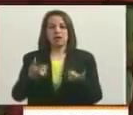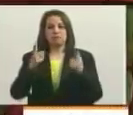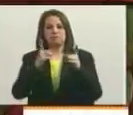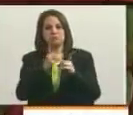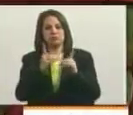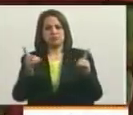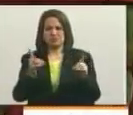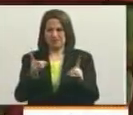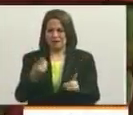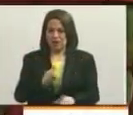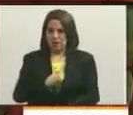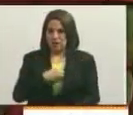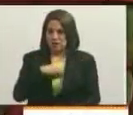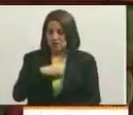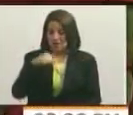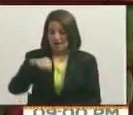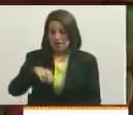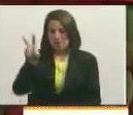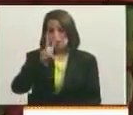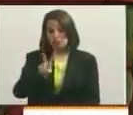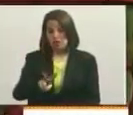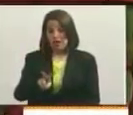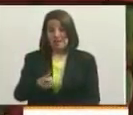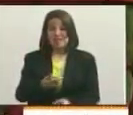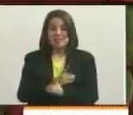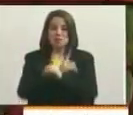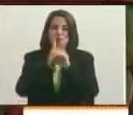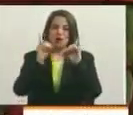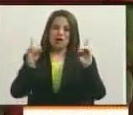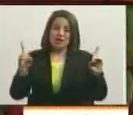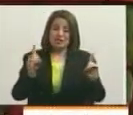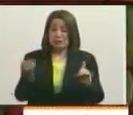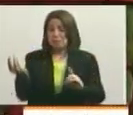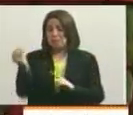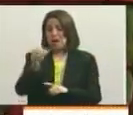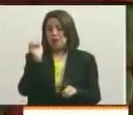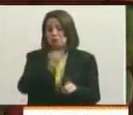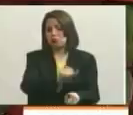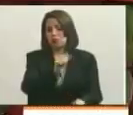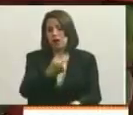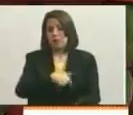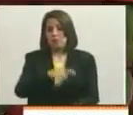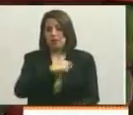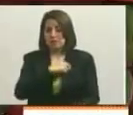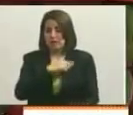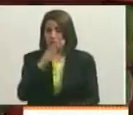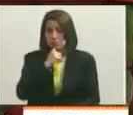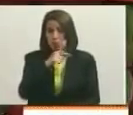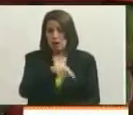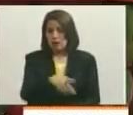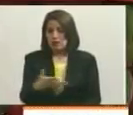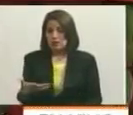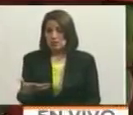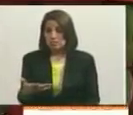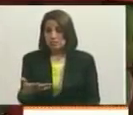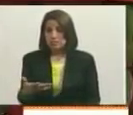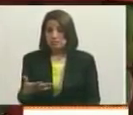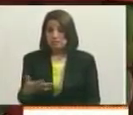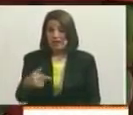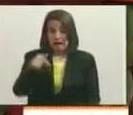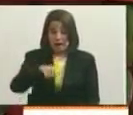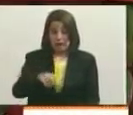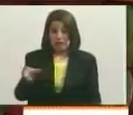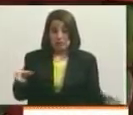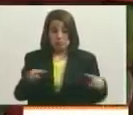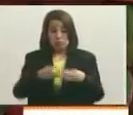más democracia que en España, pero un millón de veces. Aquí en cualquier parte el pueblo se reúne. Una